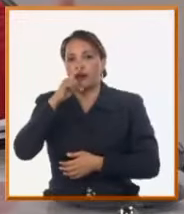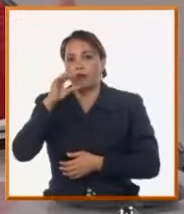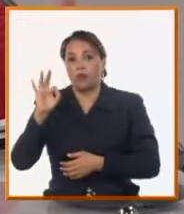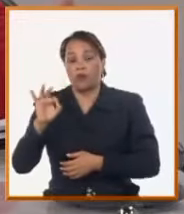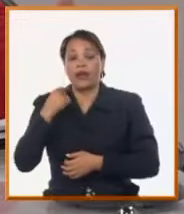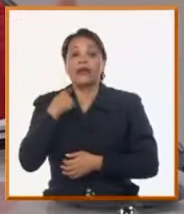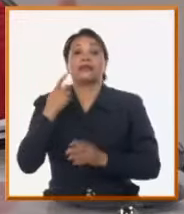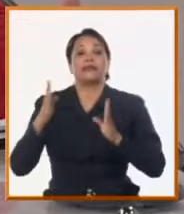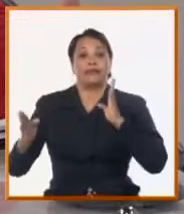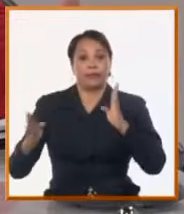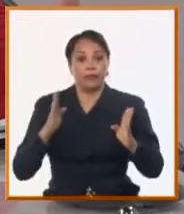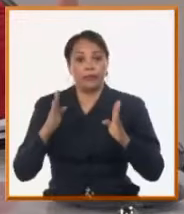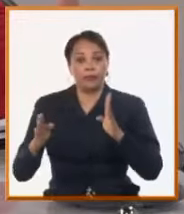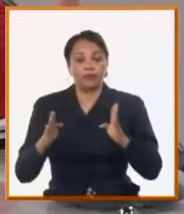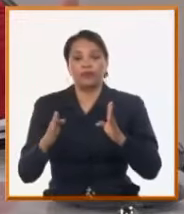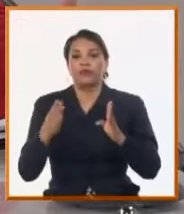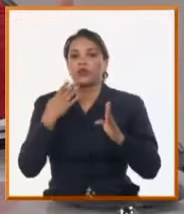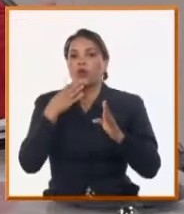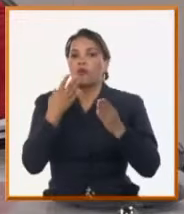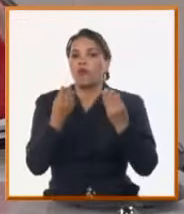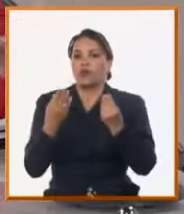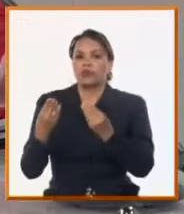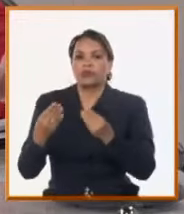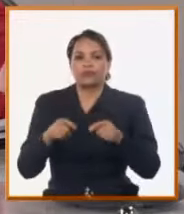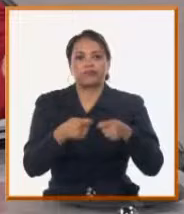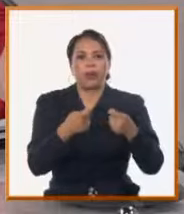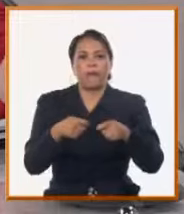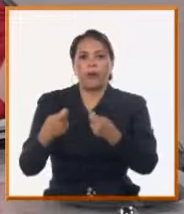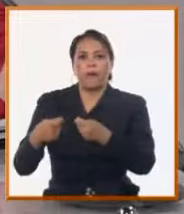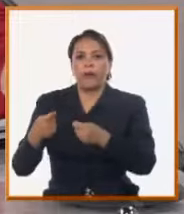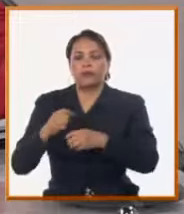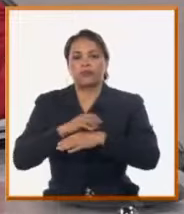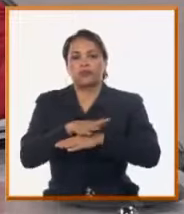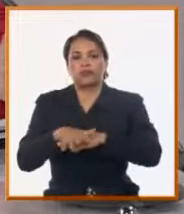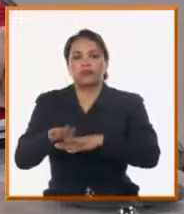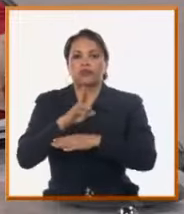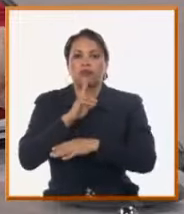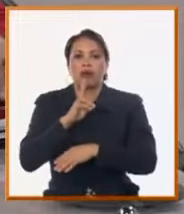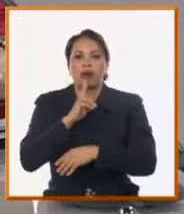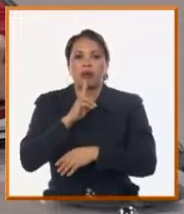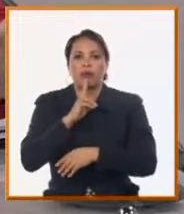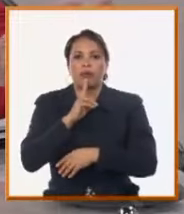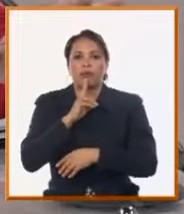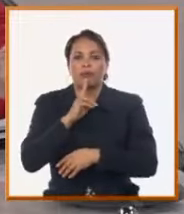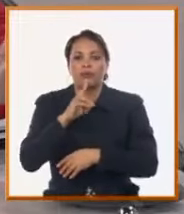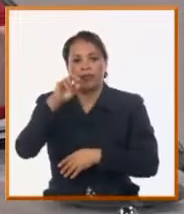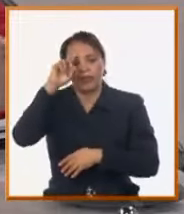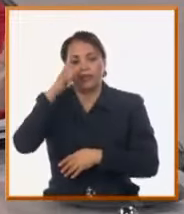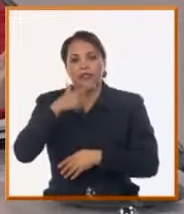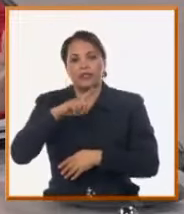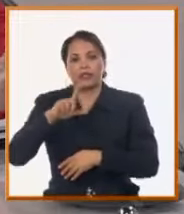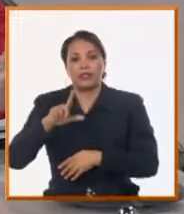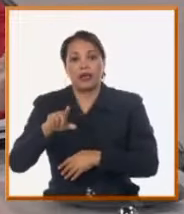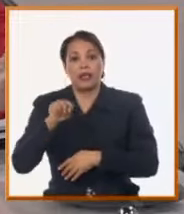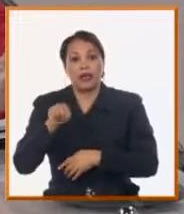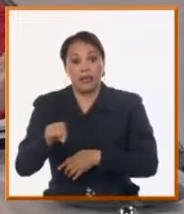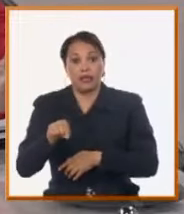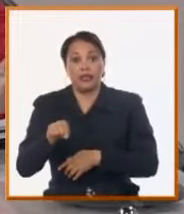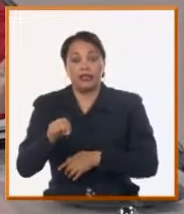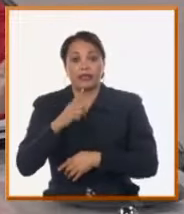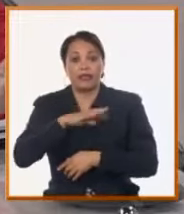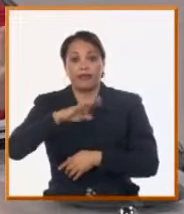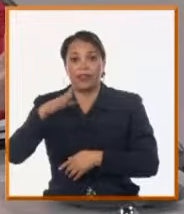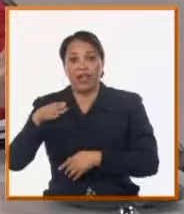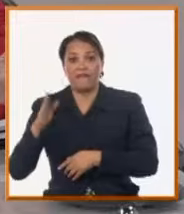muchas averías en los sistemas de abasto. Vamos a hablar de los sistemas de abasto del agua salobre, que normalmente ha utilizado esa